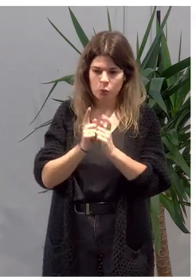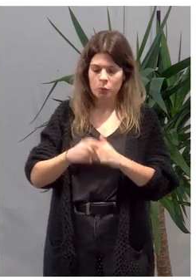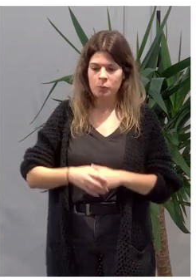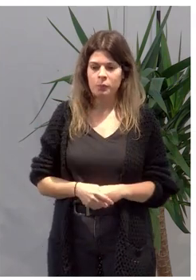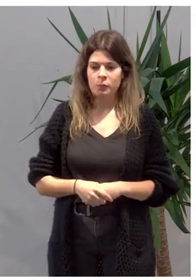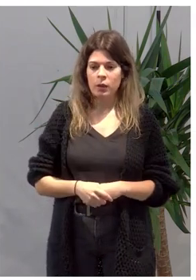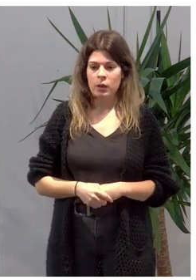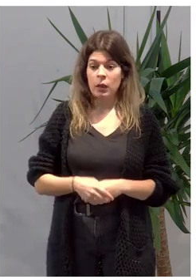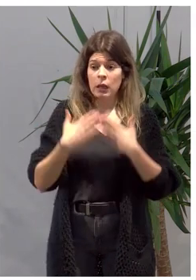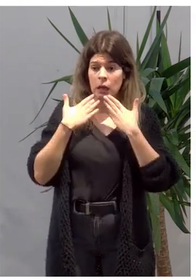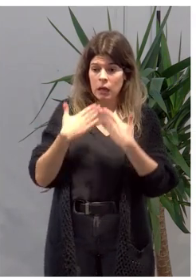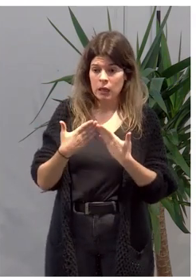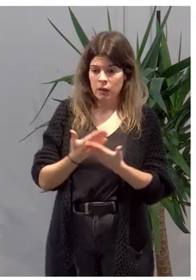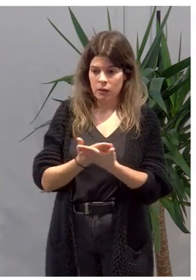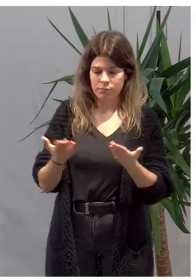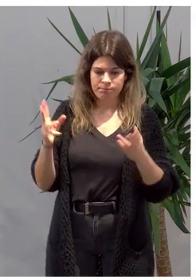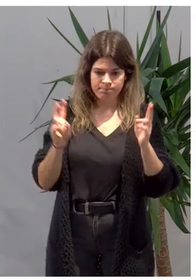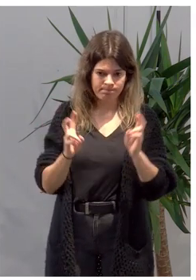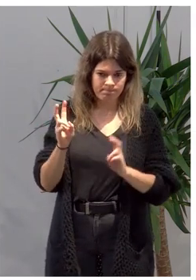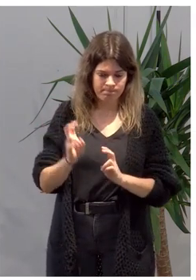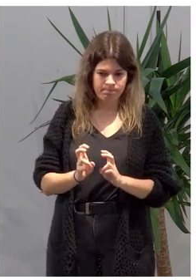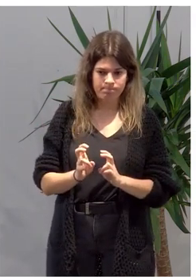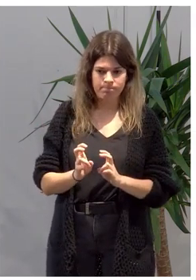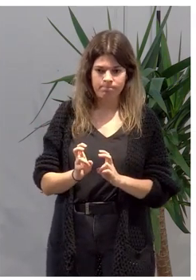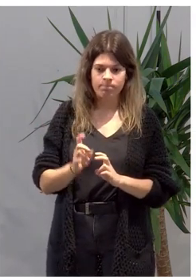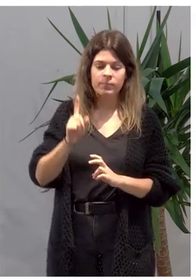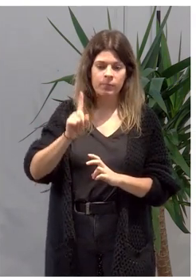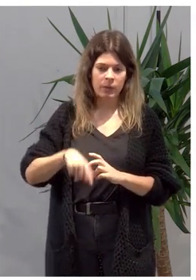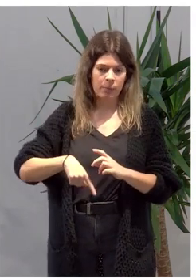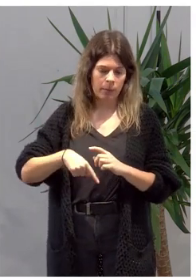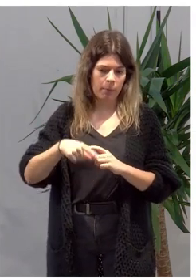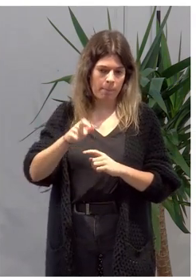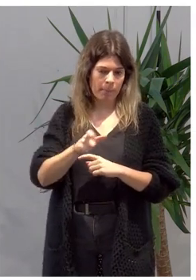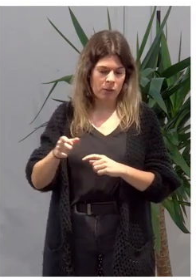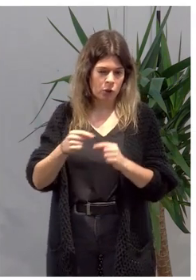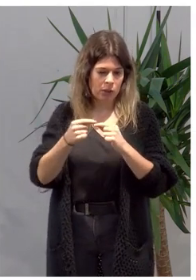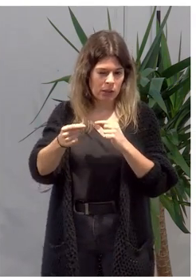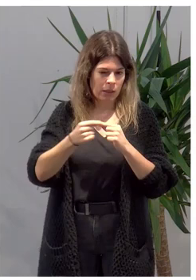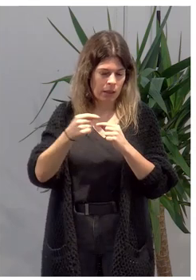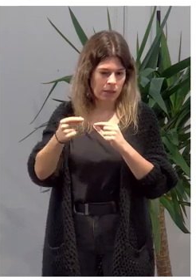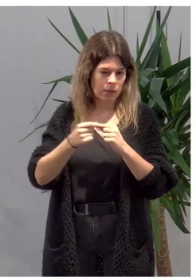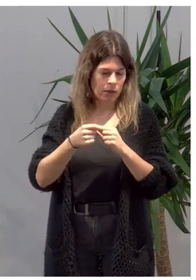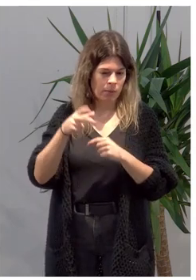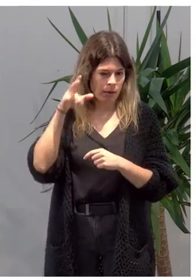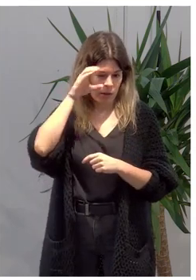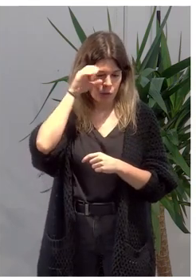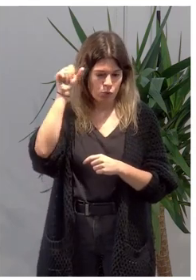Bueno, muchas gracias a todos los que habéis venido y los que estáis escuchándonos en streaming.